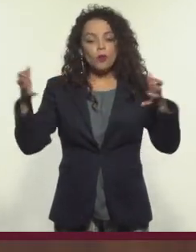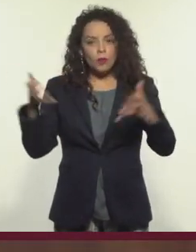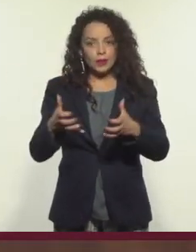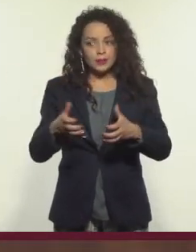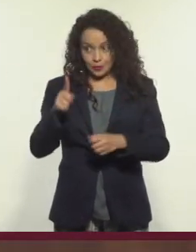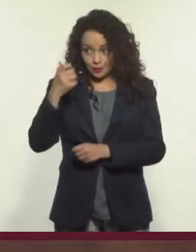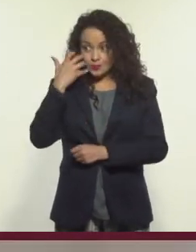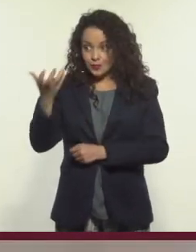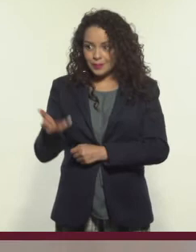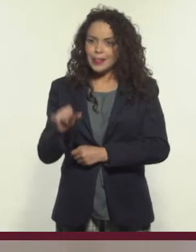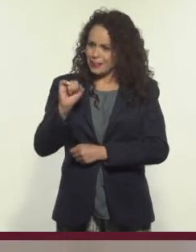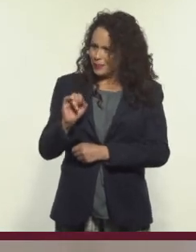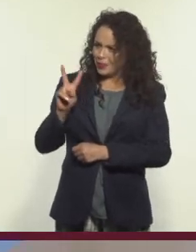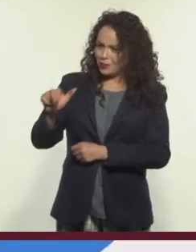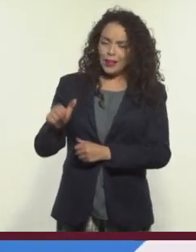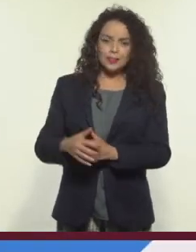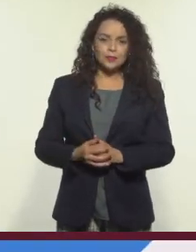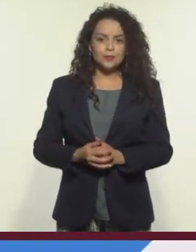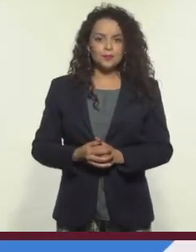¿Te animas? ¿Va?